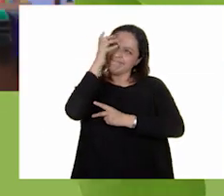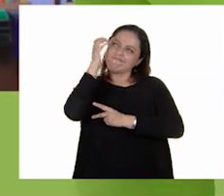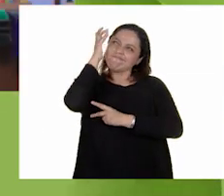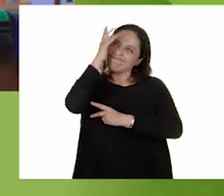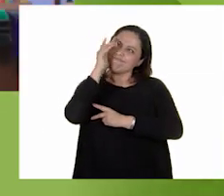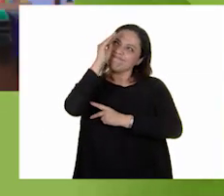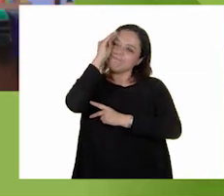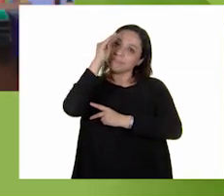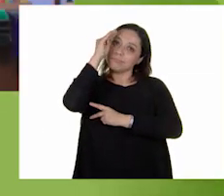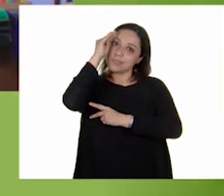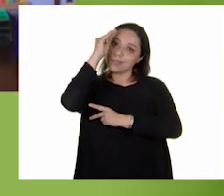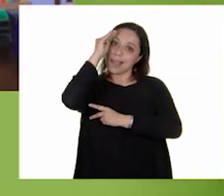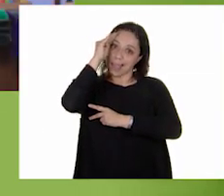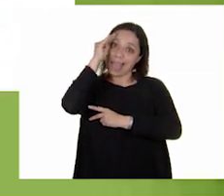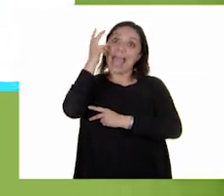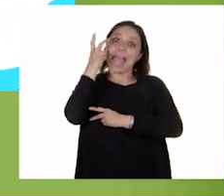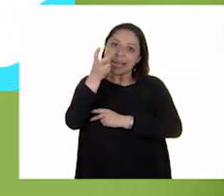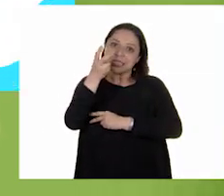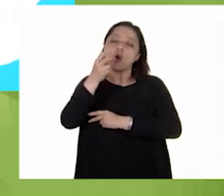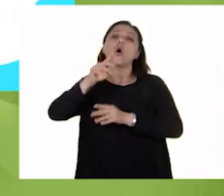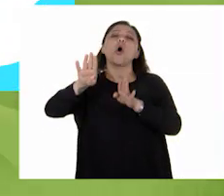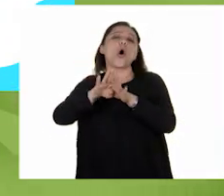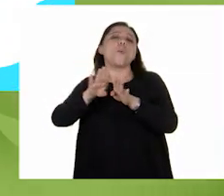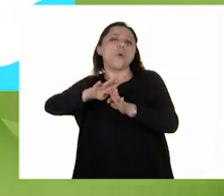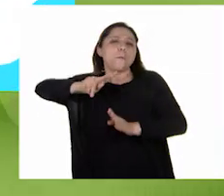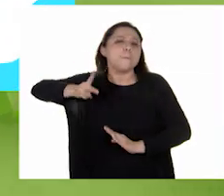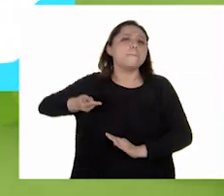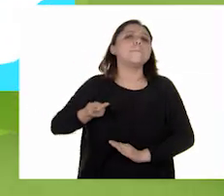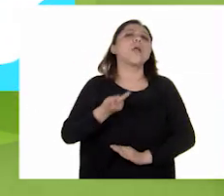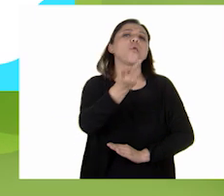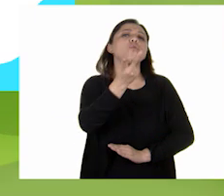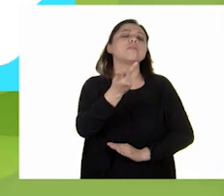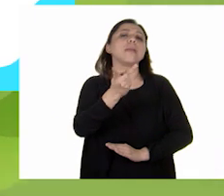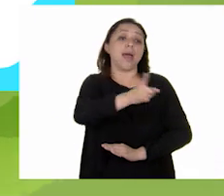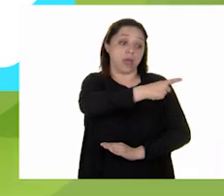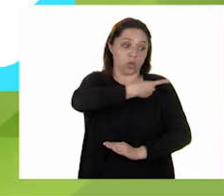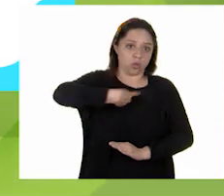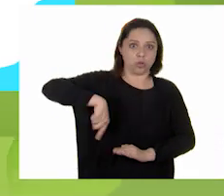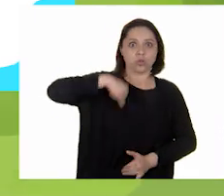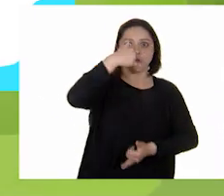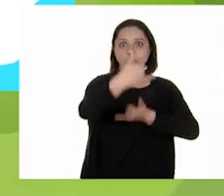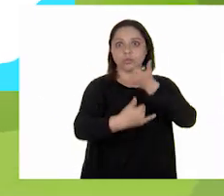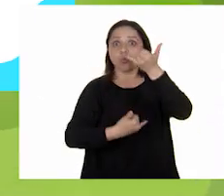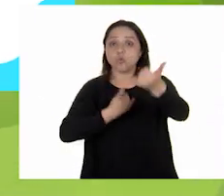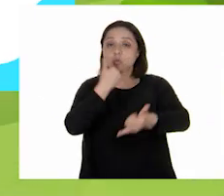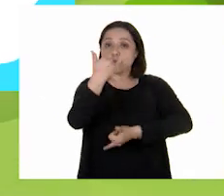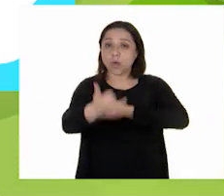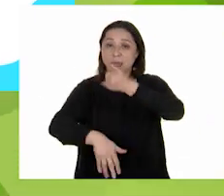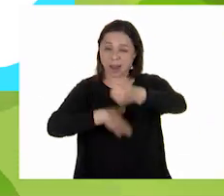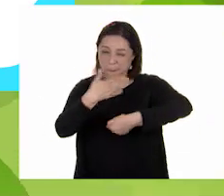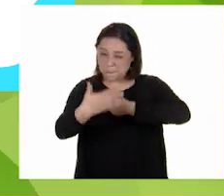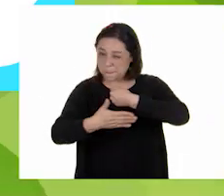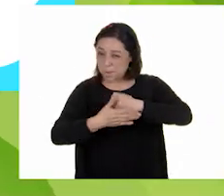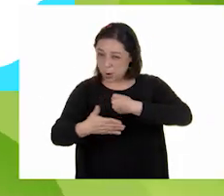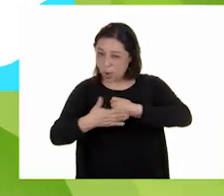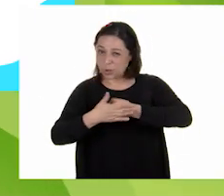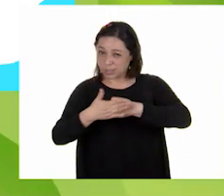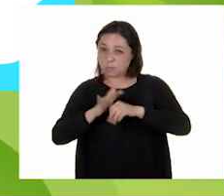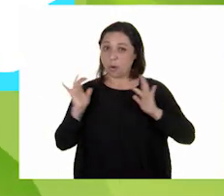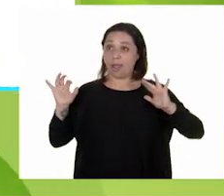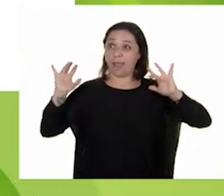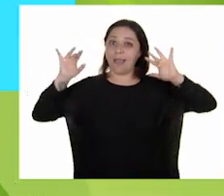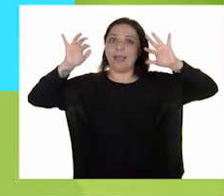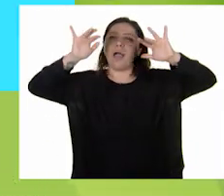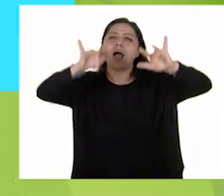Y lo hicimos a partir de la pregunta. ¿Cómo vamos a jugar con nuestras amigas y amigos cuando podamos regresar a los espacios públicos?